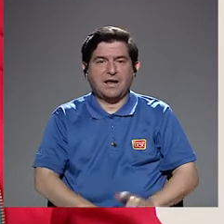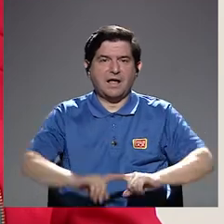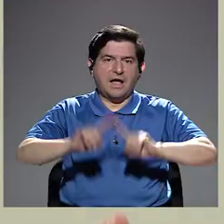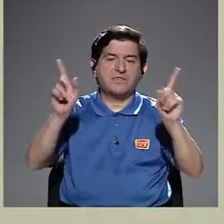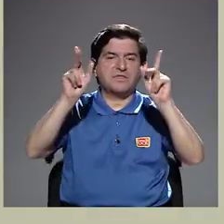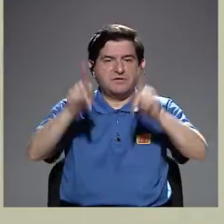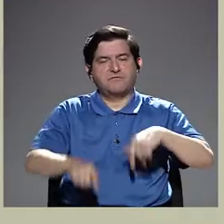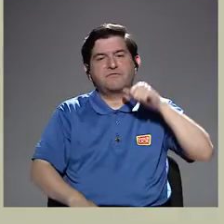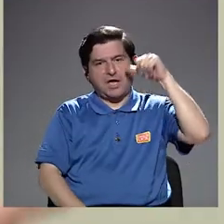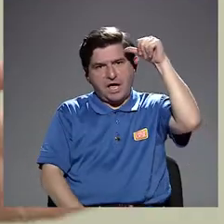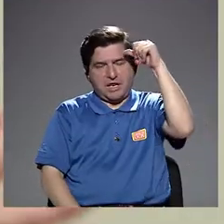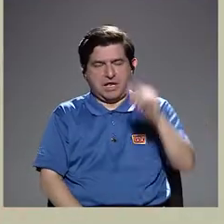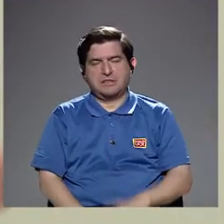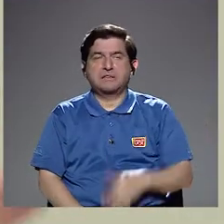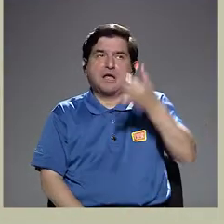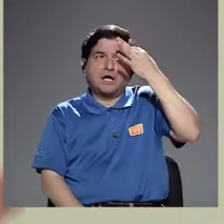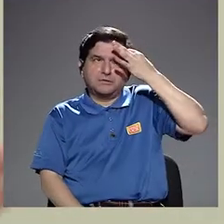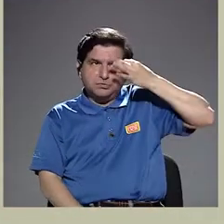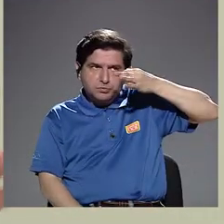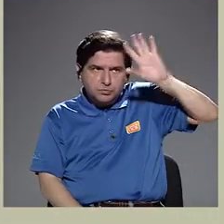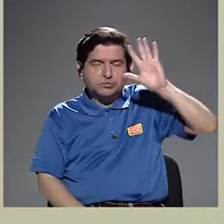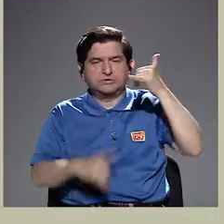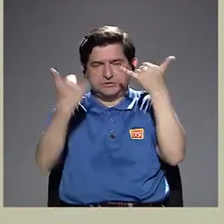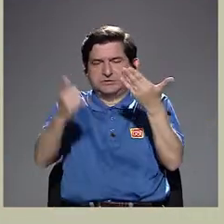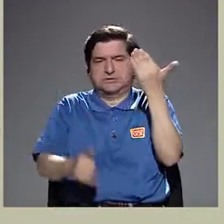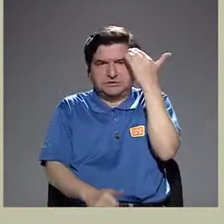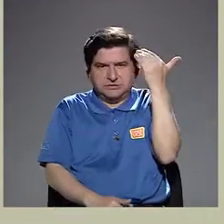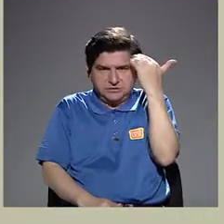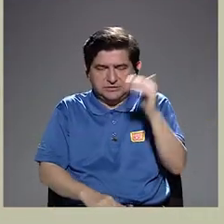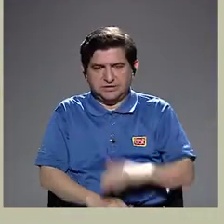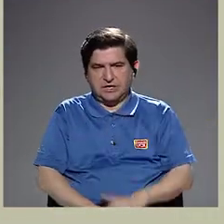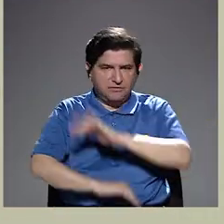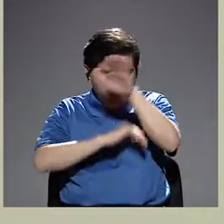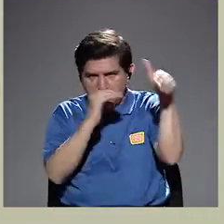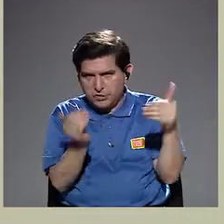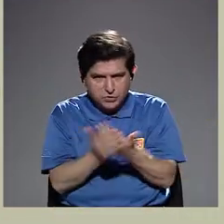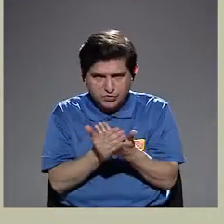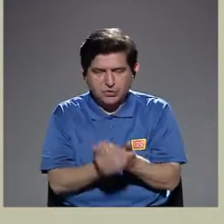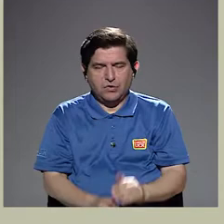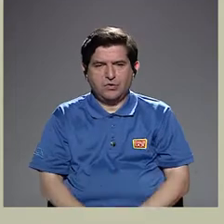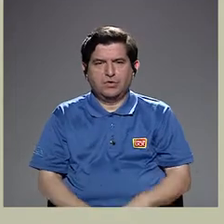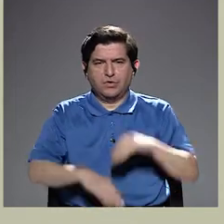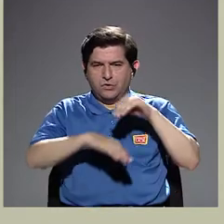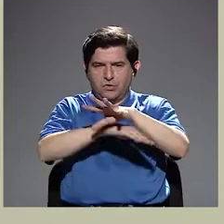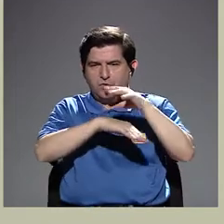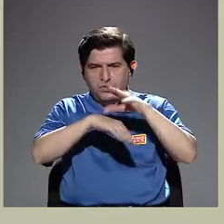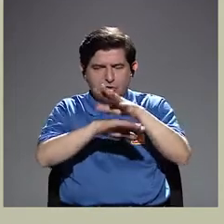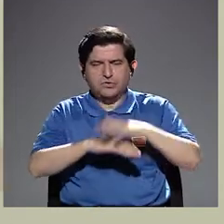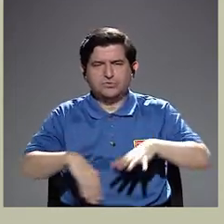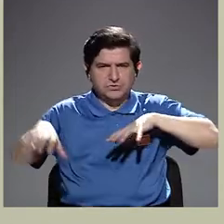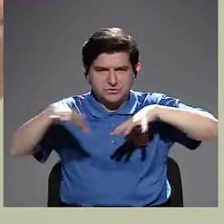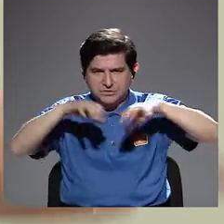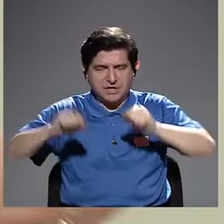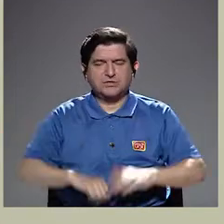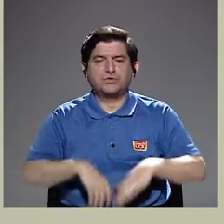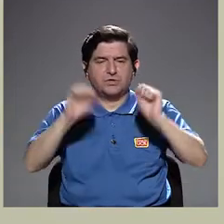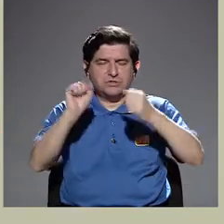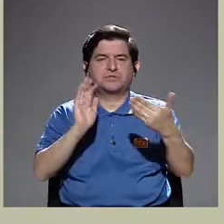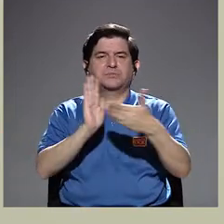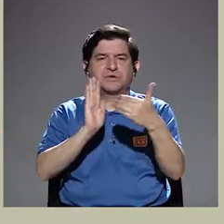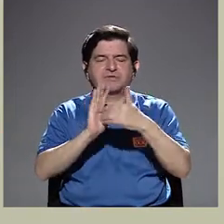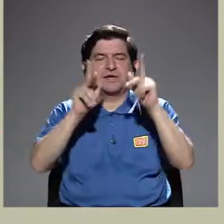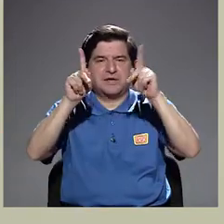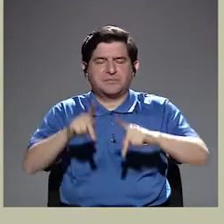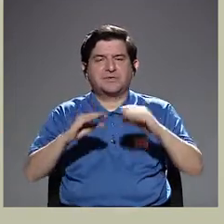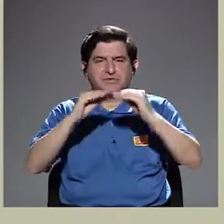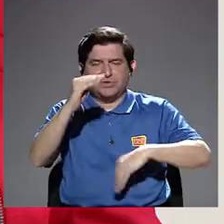A diferencia de la persona adulta, que se supone que ya, o sea, debería saber absolutamente todo eso, ¿verdad?, las consecuencias de sus actos, lo que le puede causar a